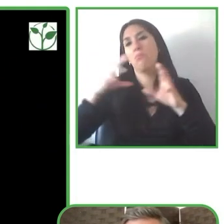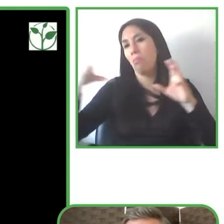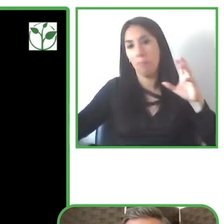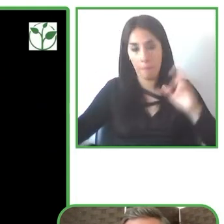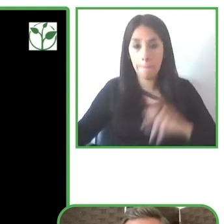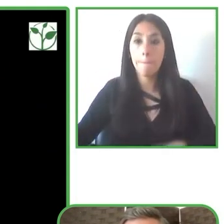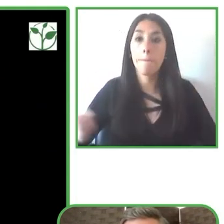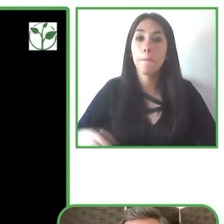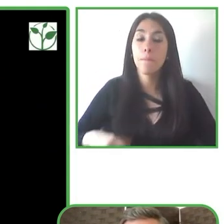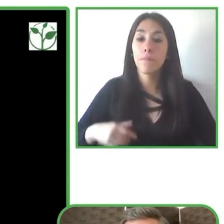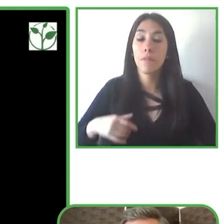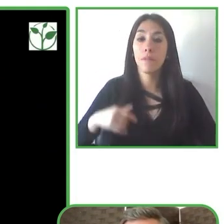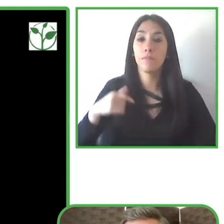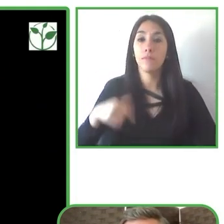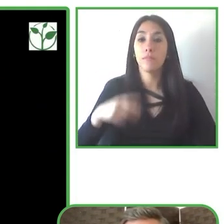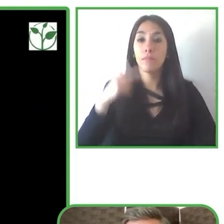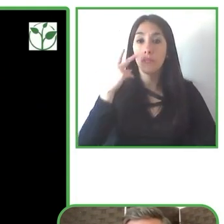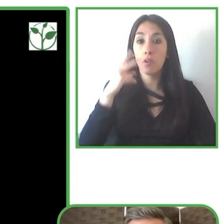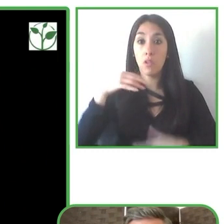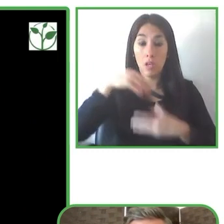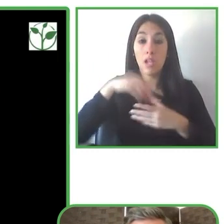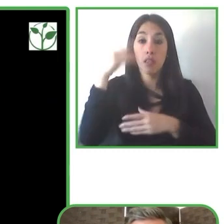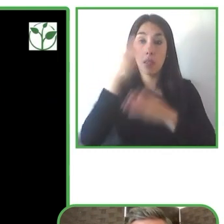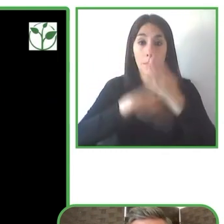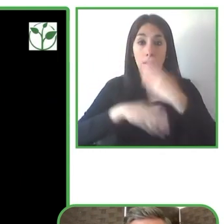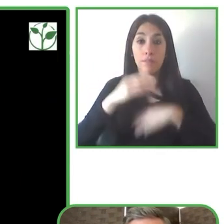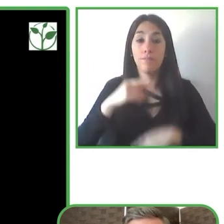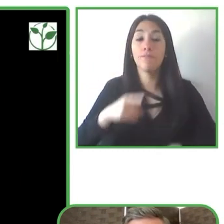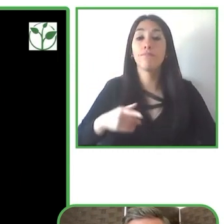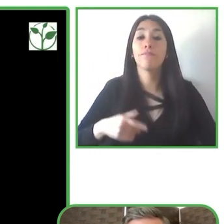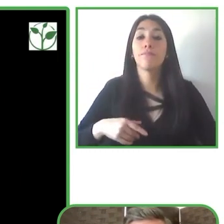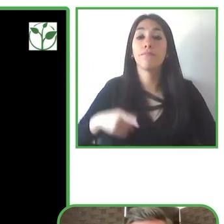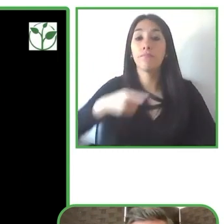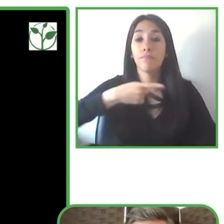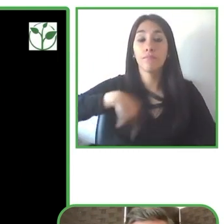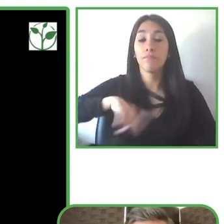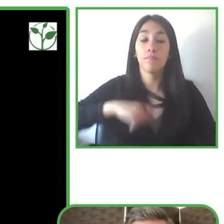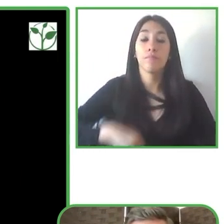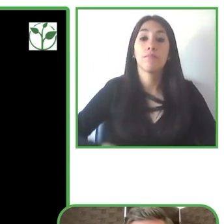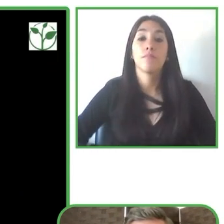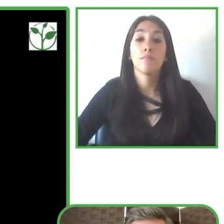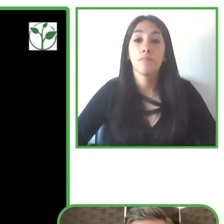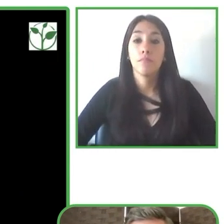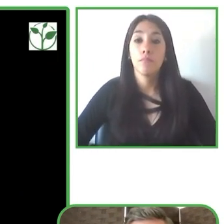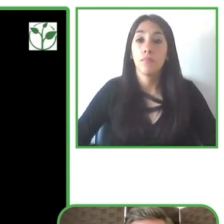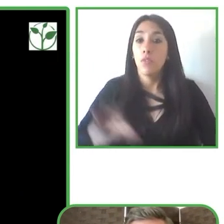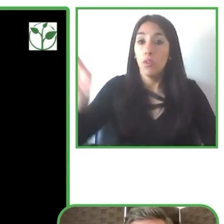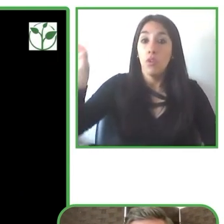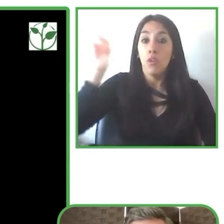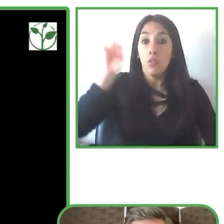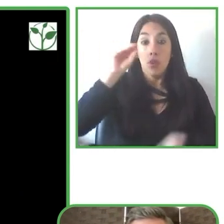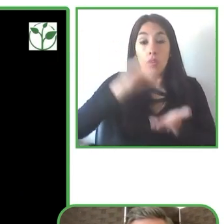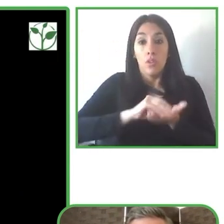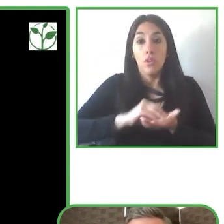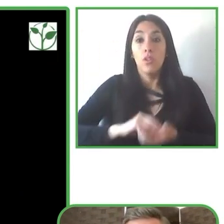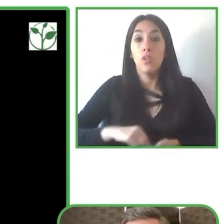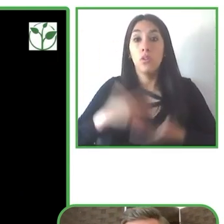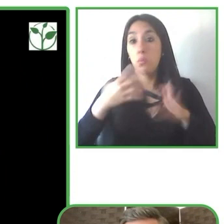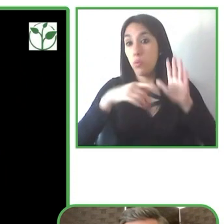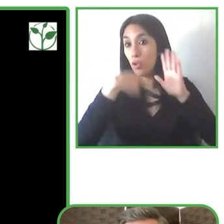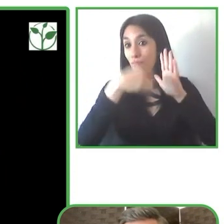por eso colocamos o iniciamos este programa de transformación en esta presentación es para considerar